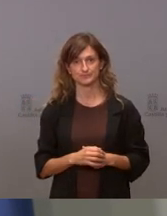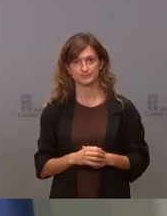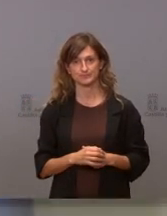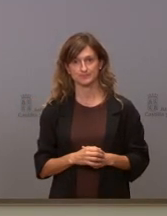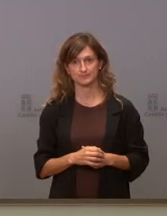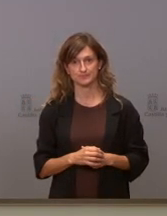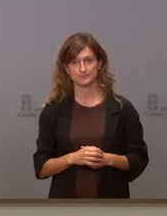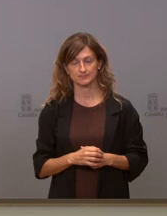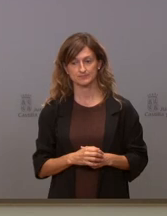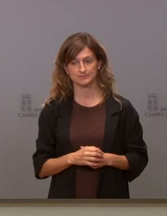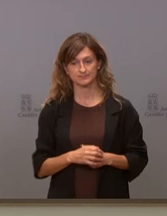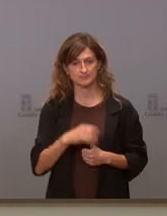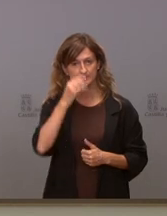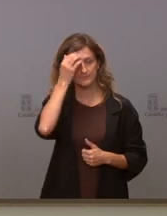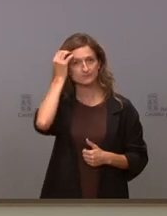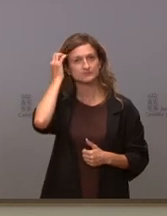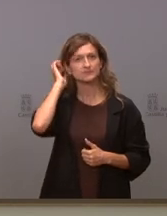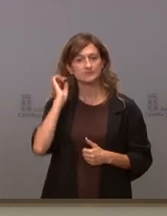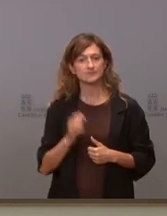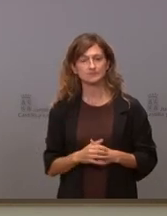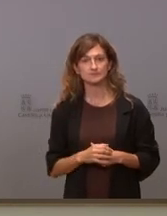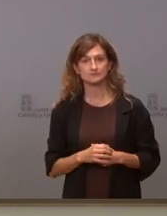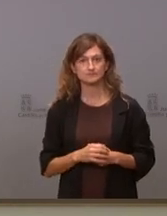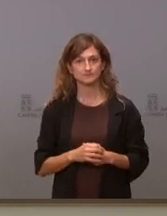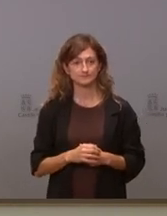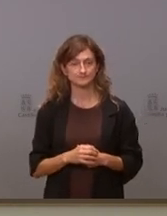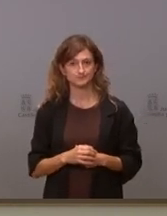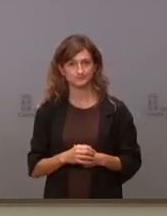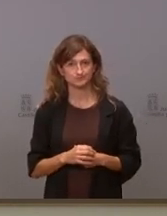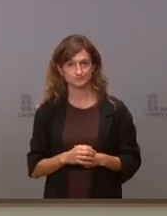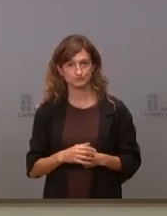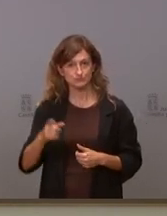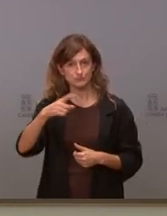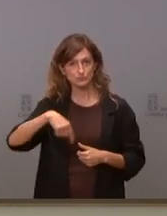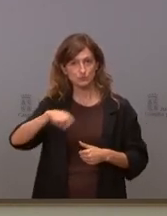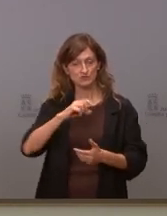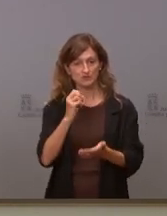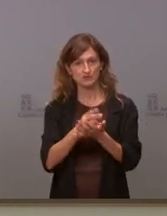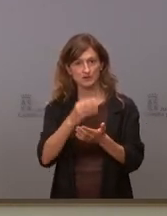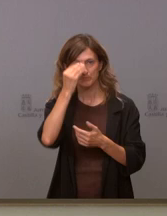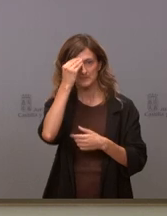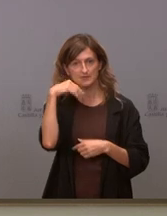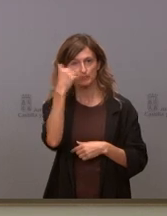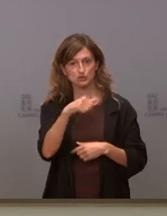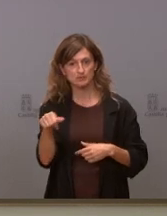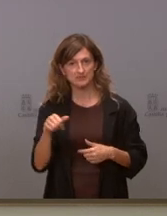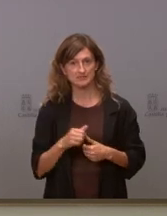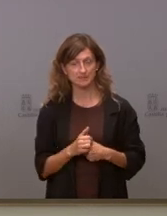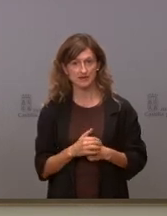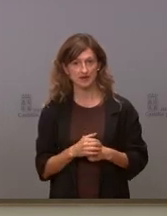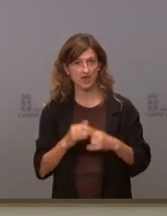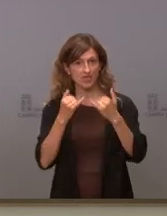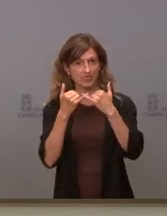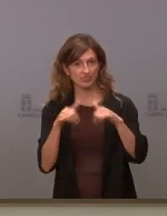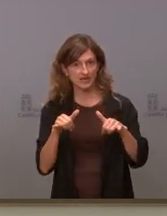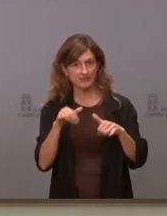por mi parte si usted tuviera que apostar la reunión de la semana que viene se va a